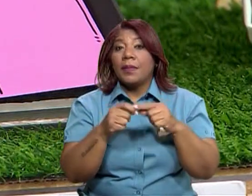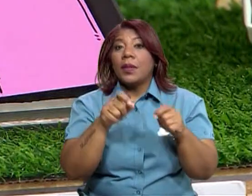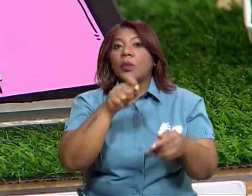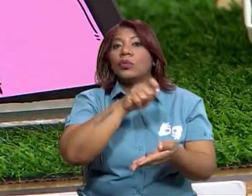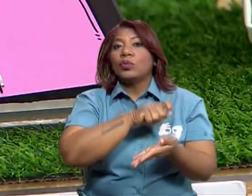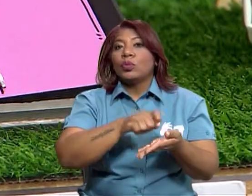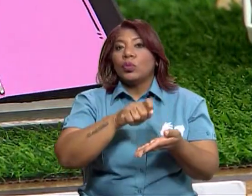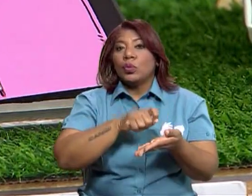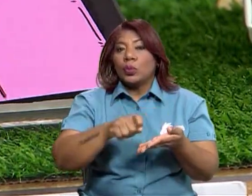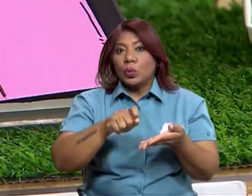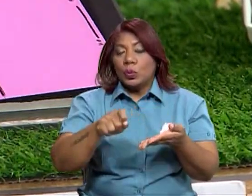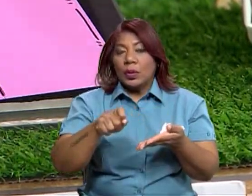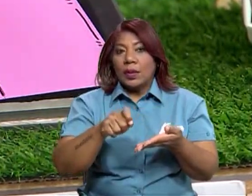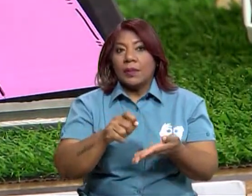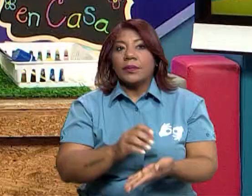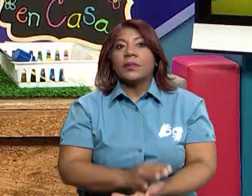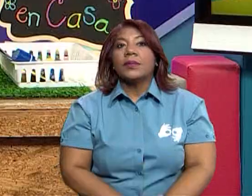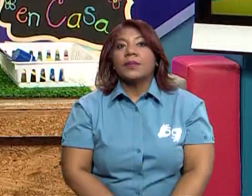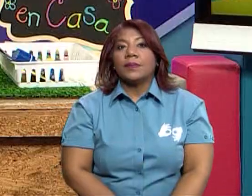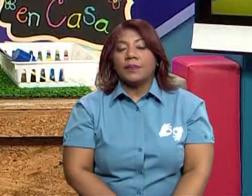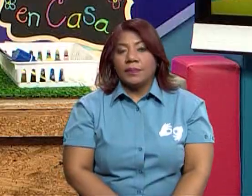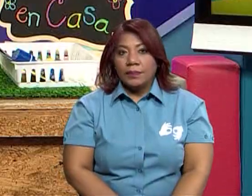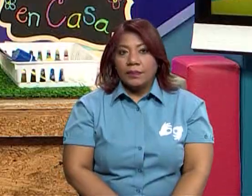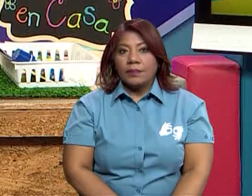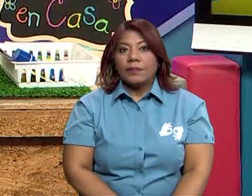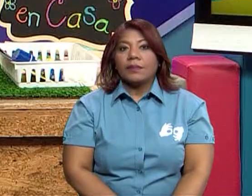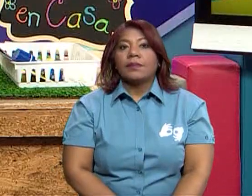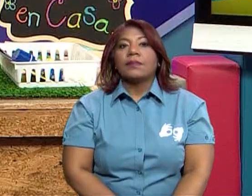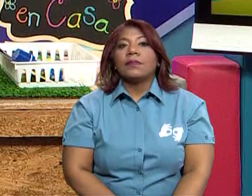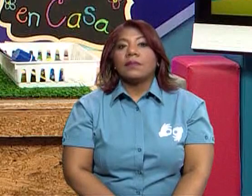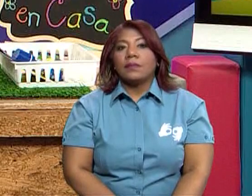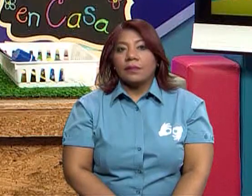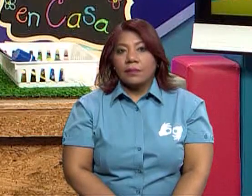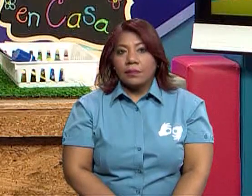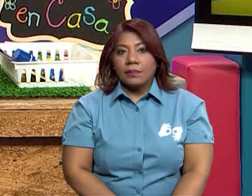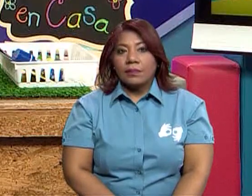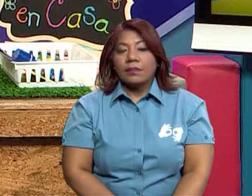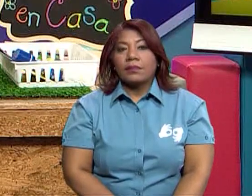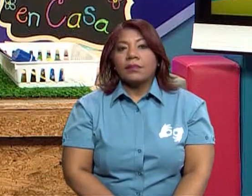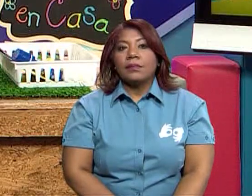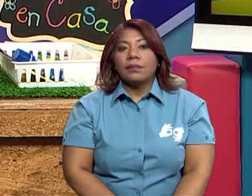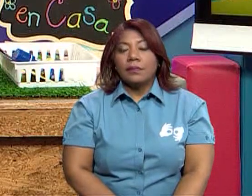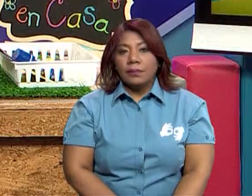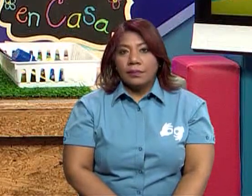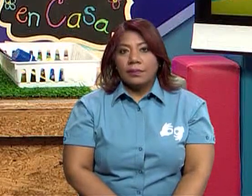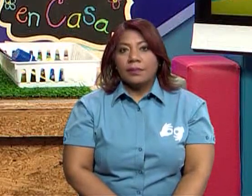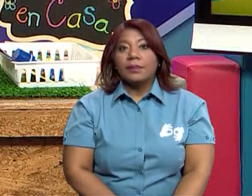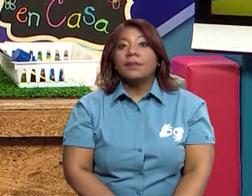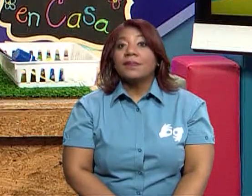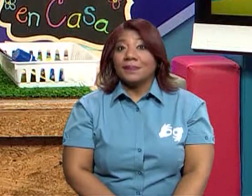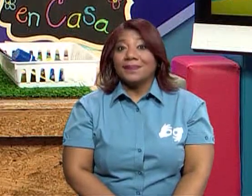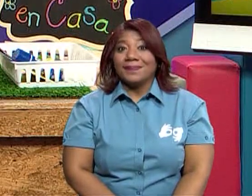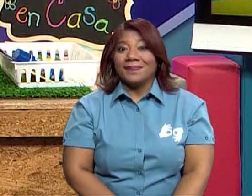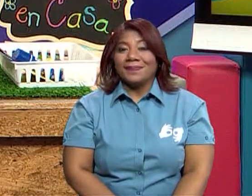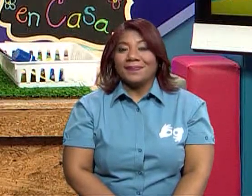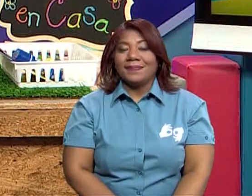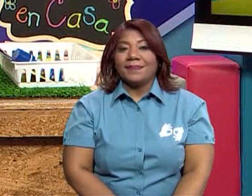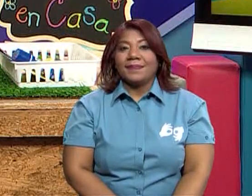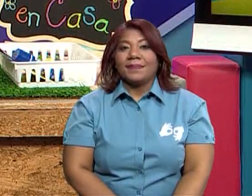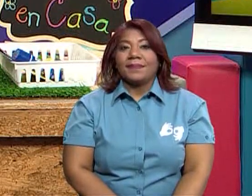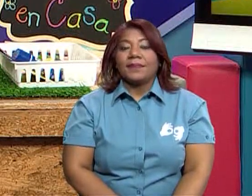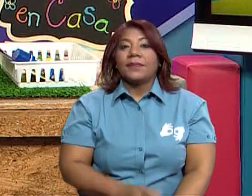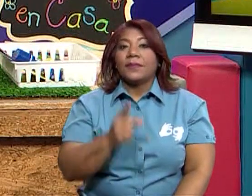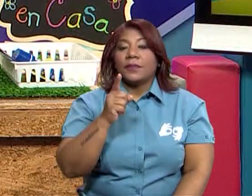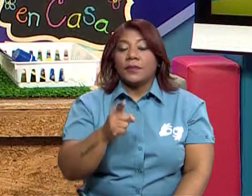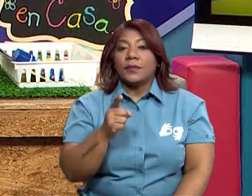poquito chuequitas, pues la podamos arreglar. Aquí ya está contestado, ya